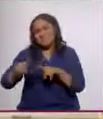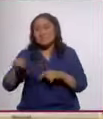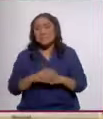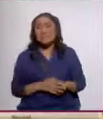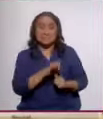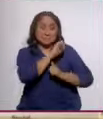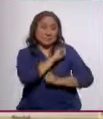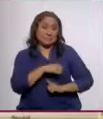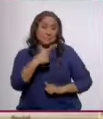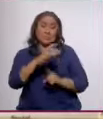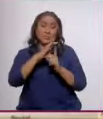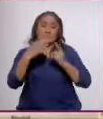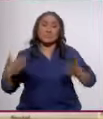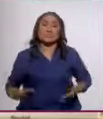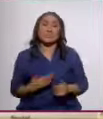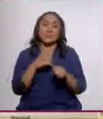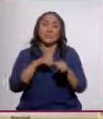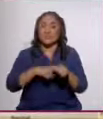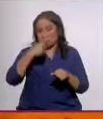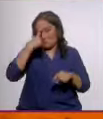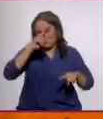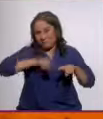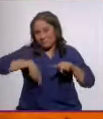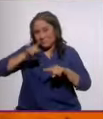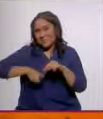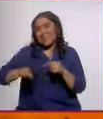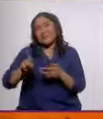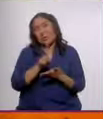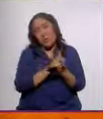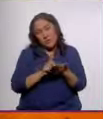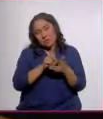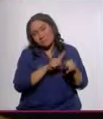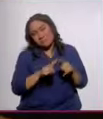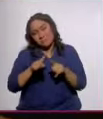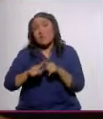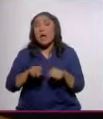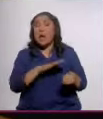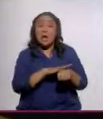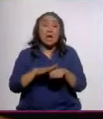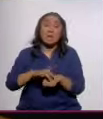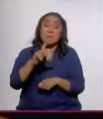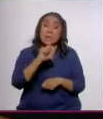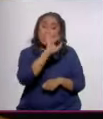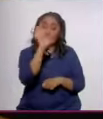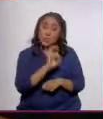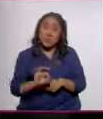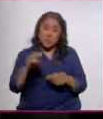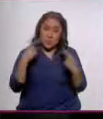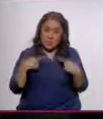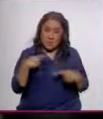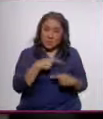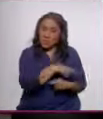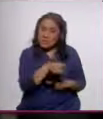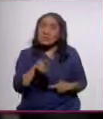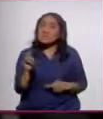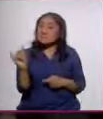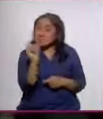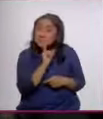El titular de la Comisión Nacional contra las Adicciones recordó que del casi 20% de la población que bebe patológicamente,